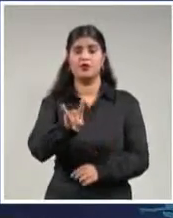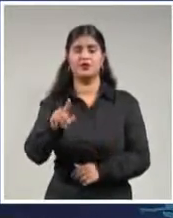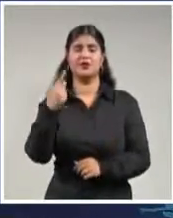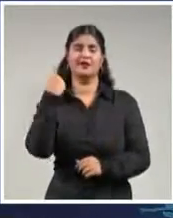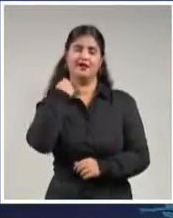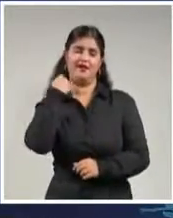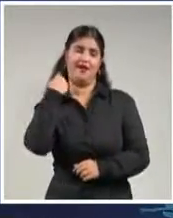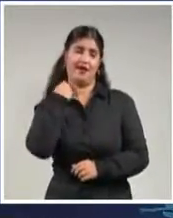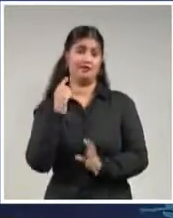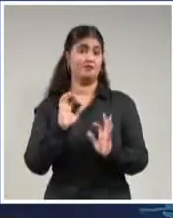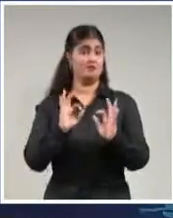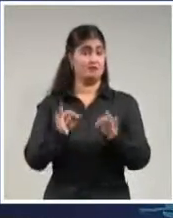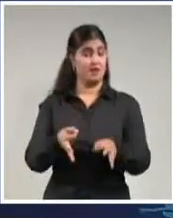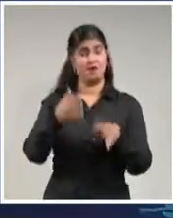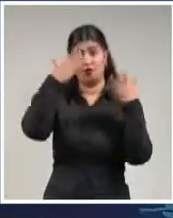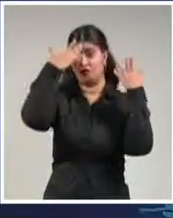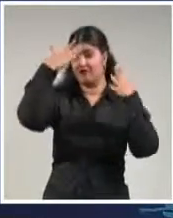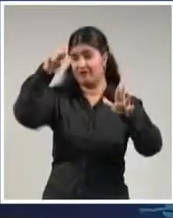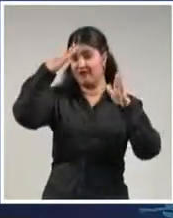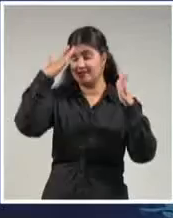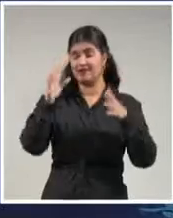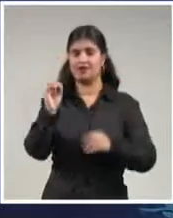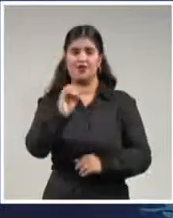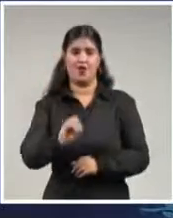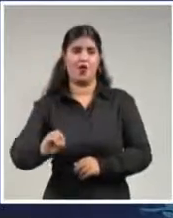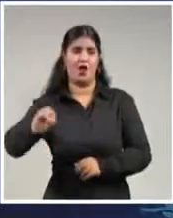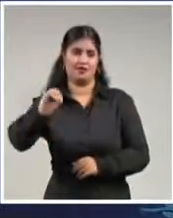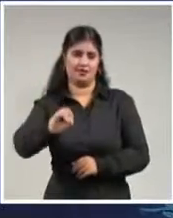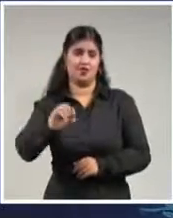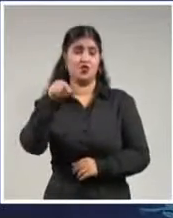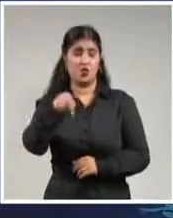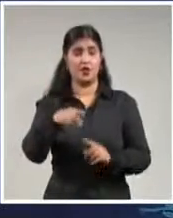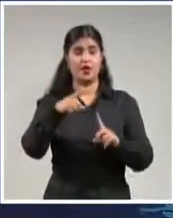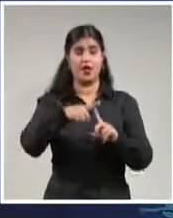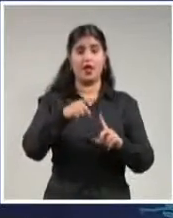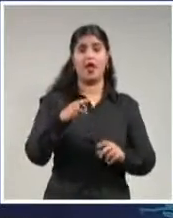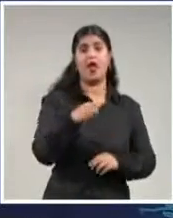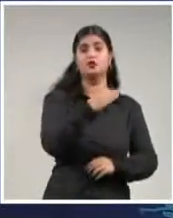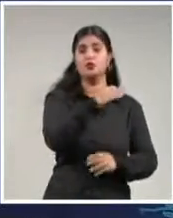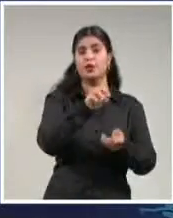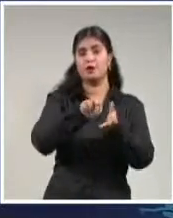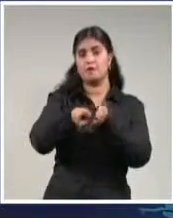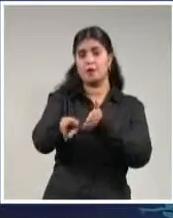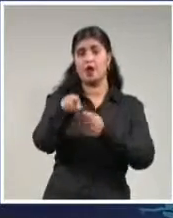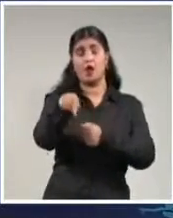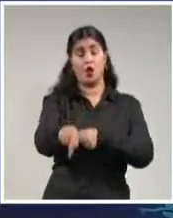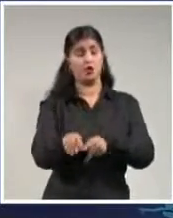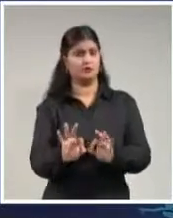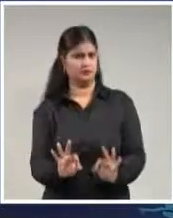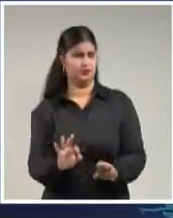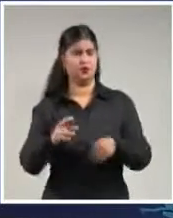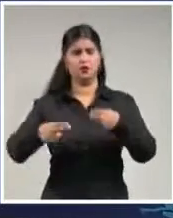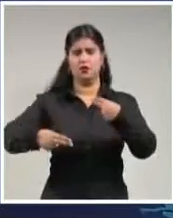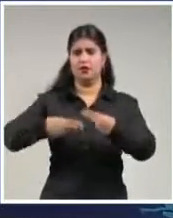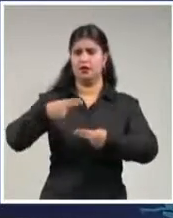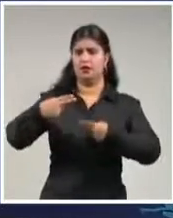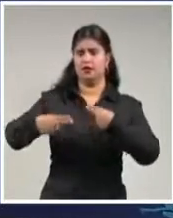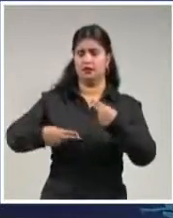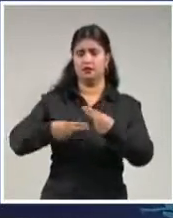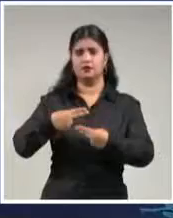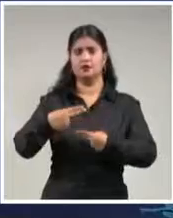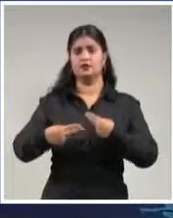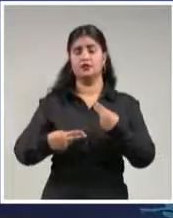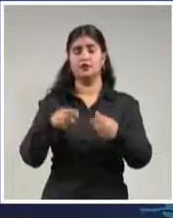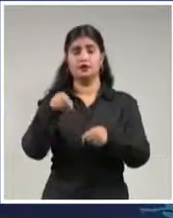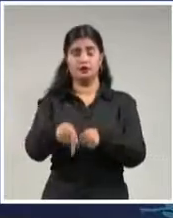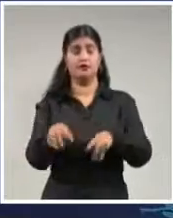autoridades gubernamentales felicitaron a la organización en la red social Twitter. A propósito, hoy tendrá lugar un acto central en la escalinata de